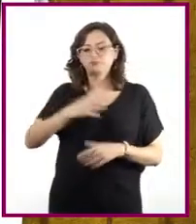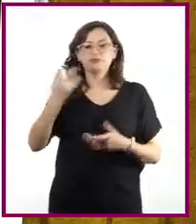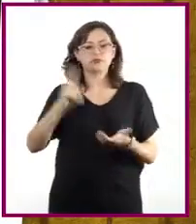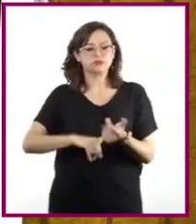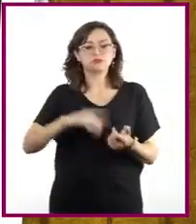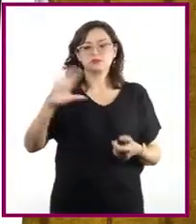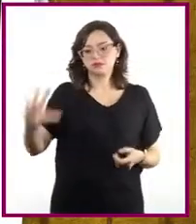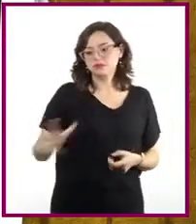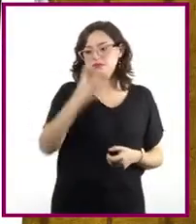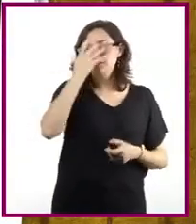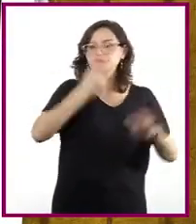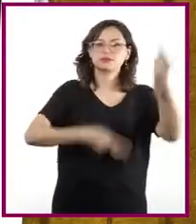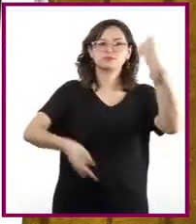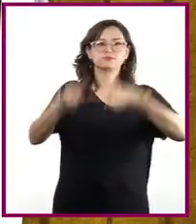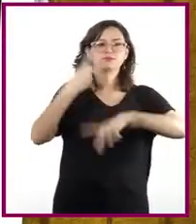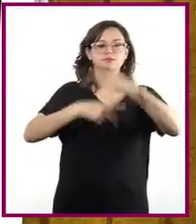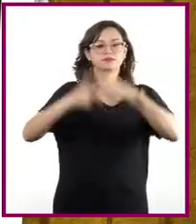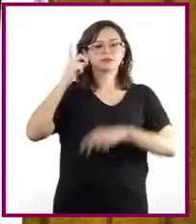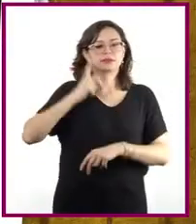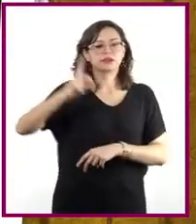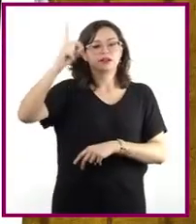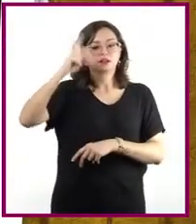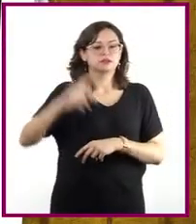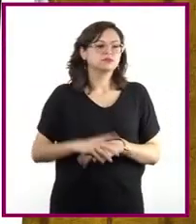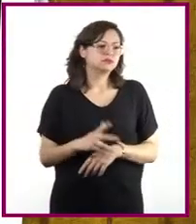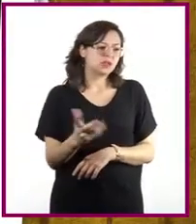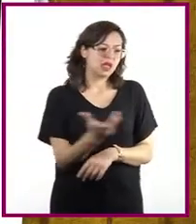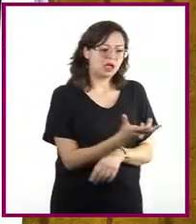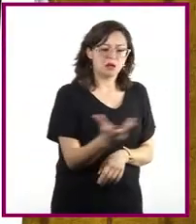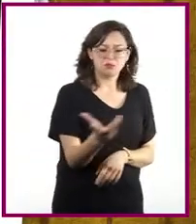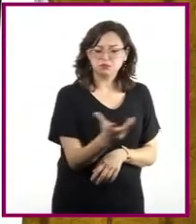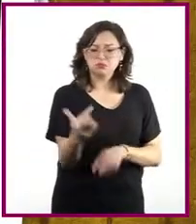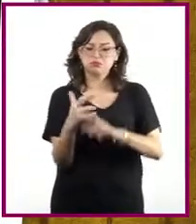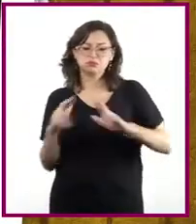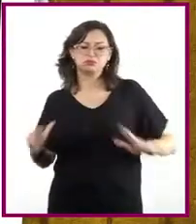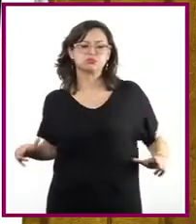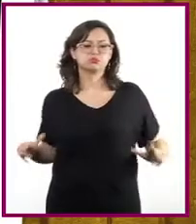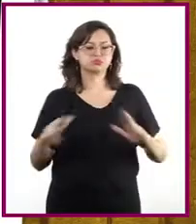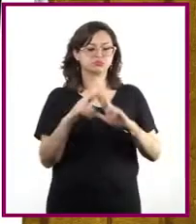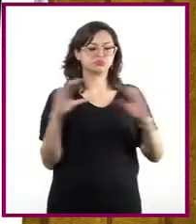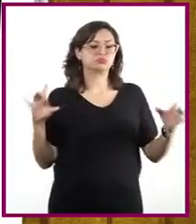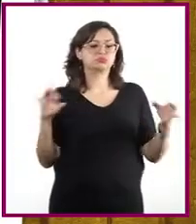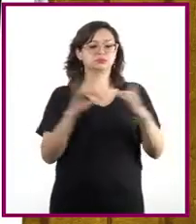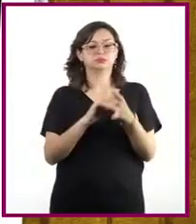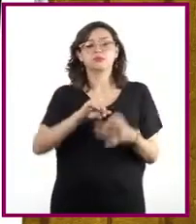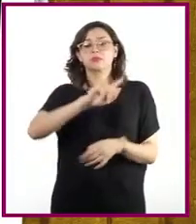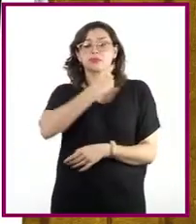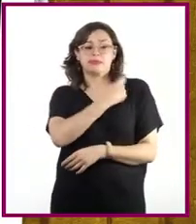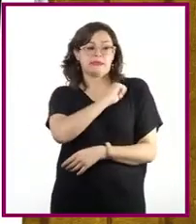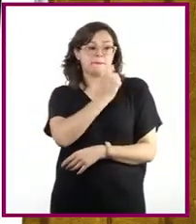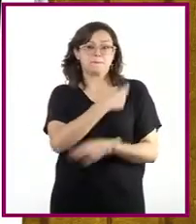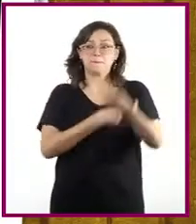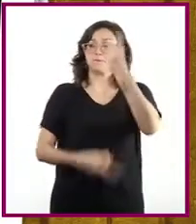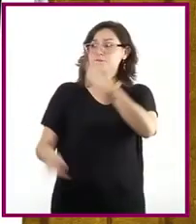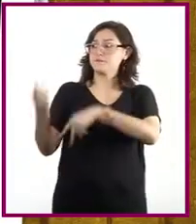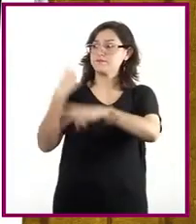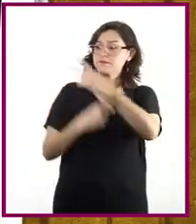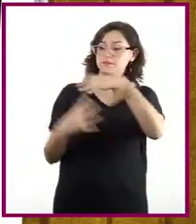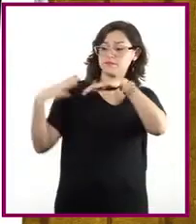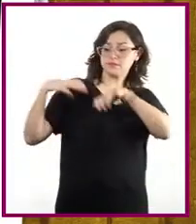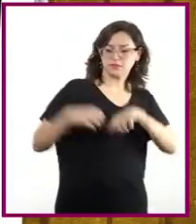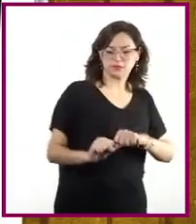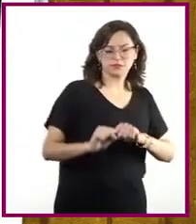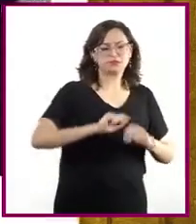para invocar a los dioses. Estas y otras prácticas religiosas persistieron después de la conquista y se unieron a los ritos